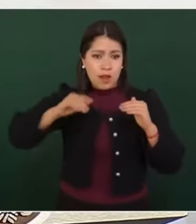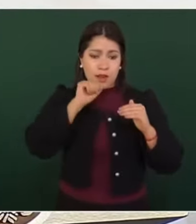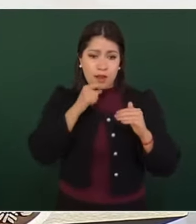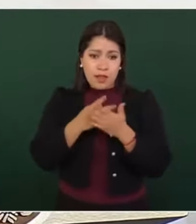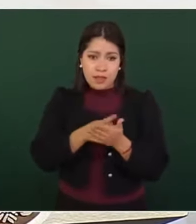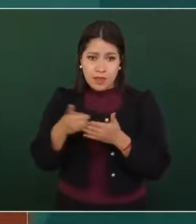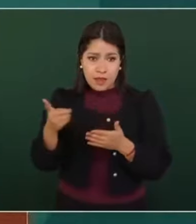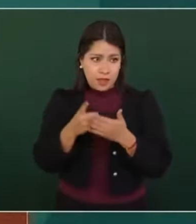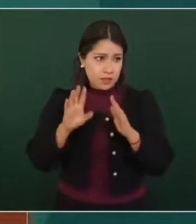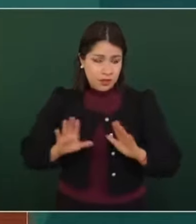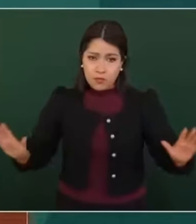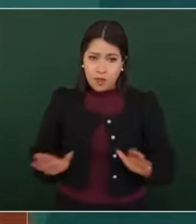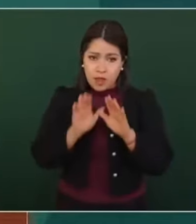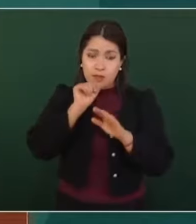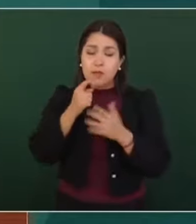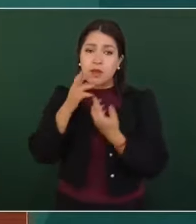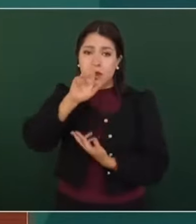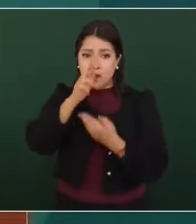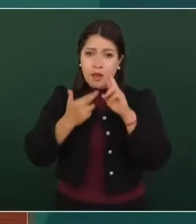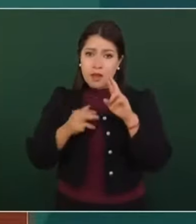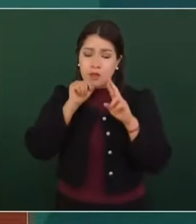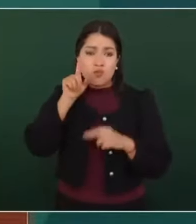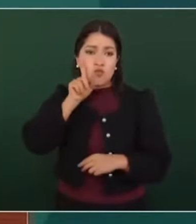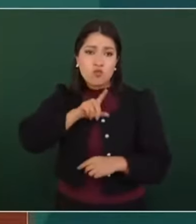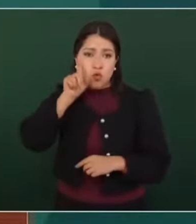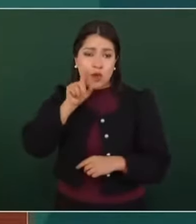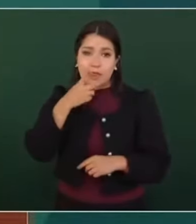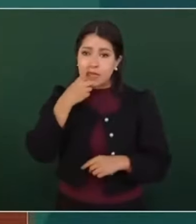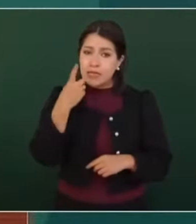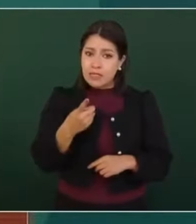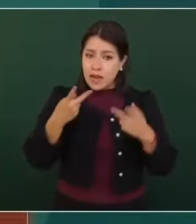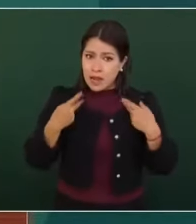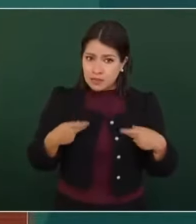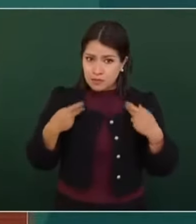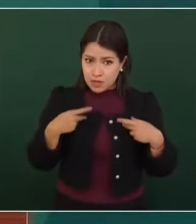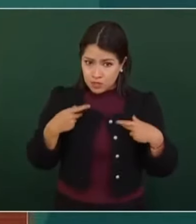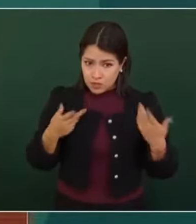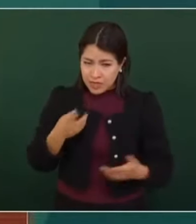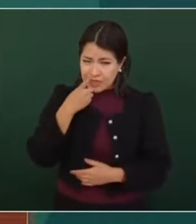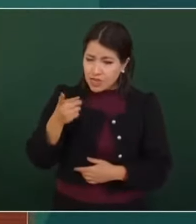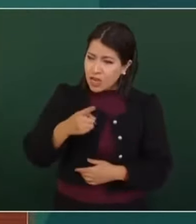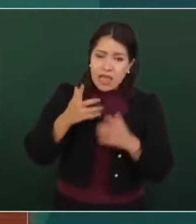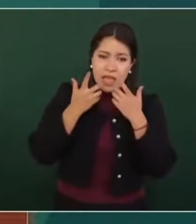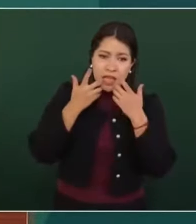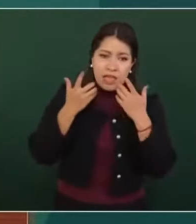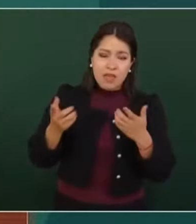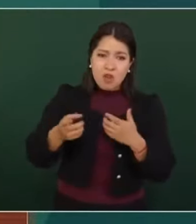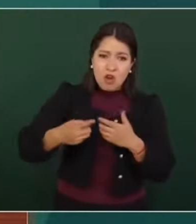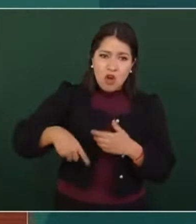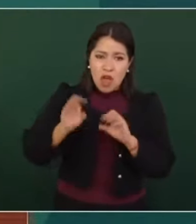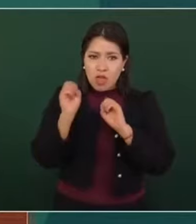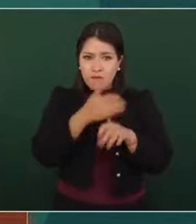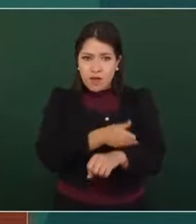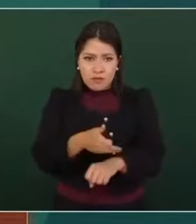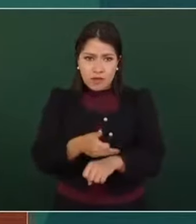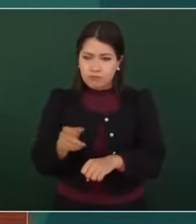Hermila Galindo, gran revolucionaria maestra del Mayab, que dijo a los que nos acusan que queremos salirnos de nuestra esfera familiar, respondemos